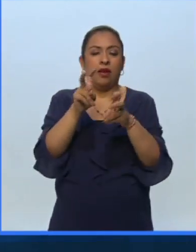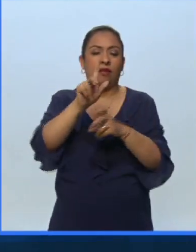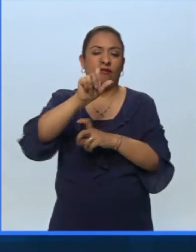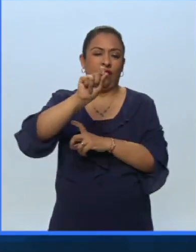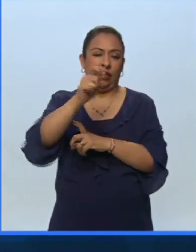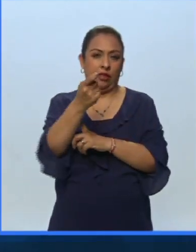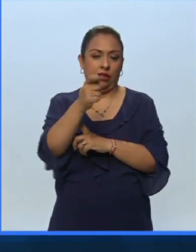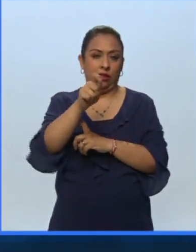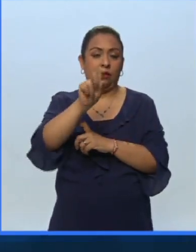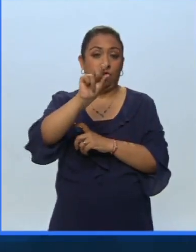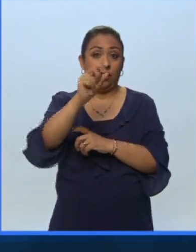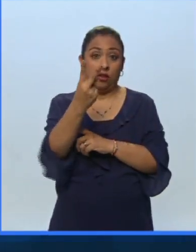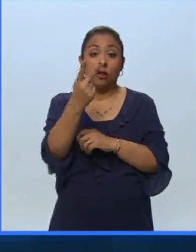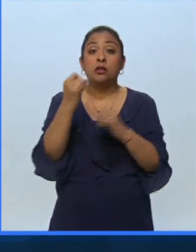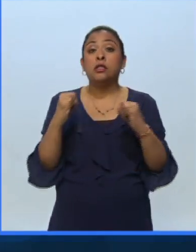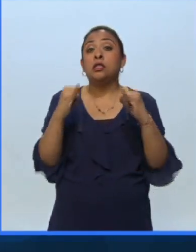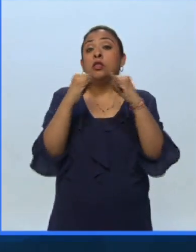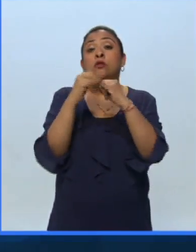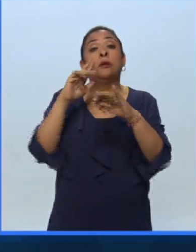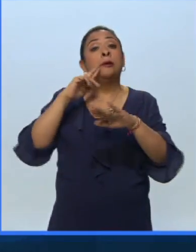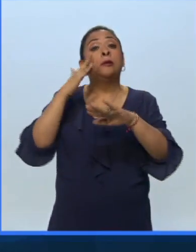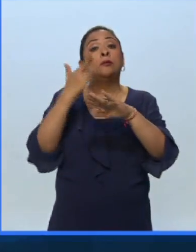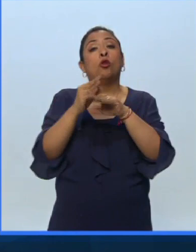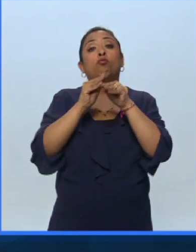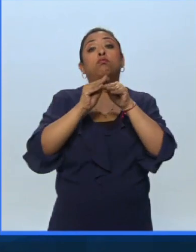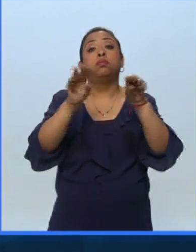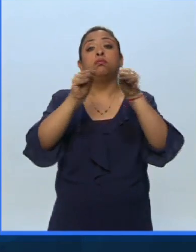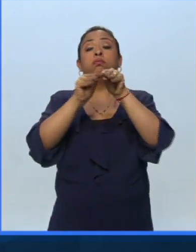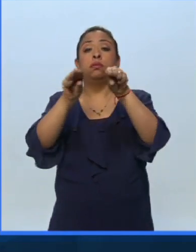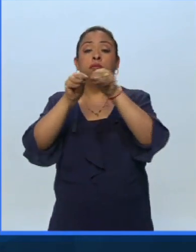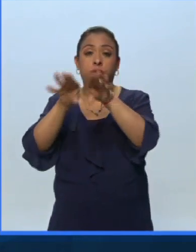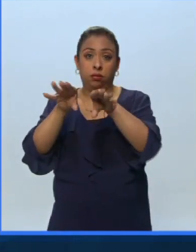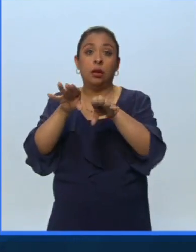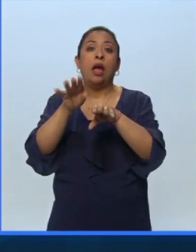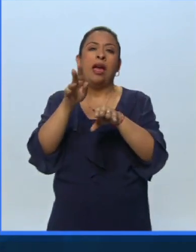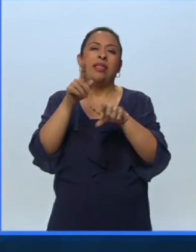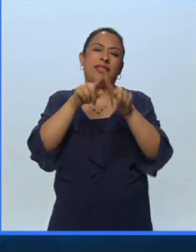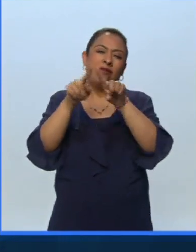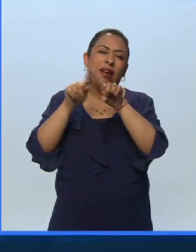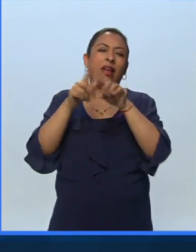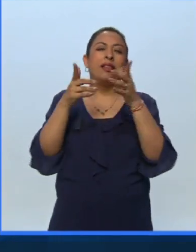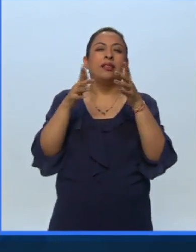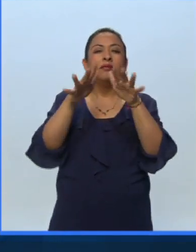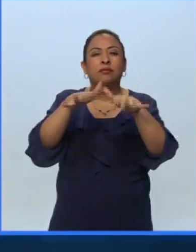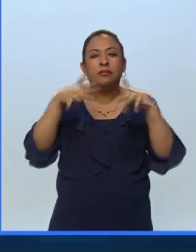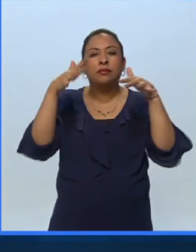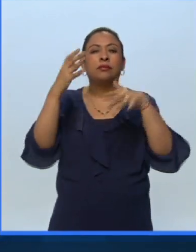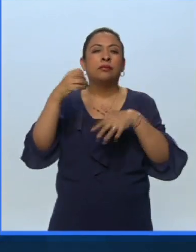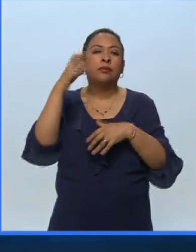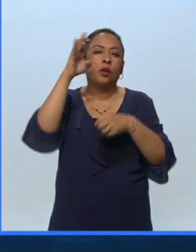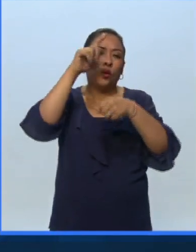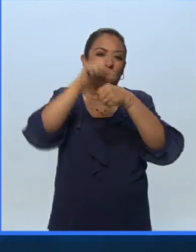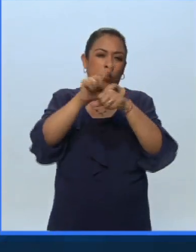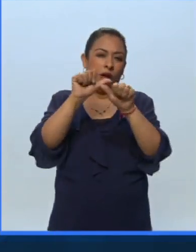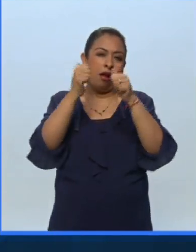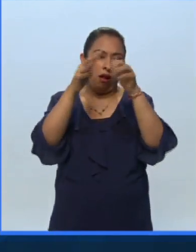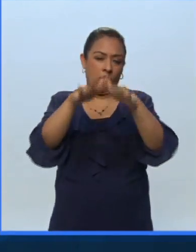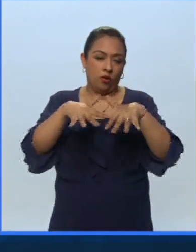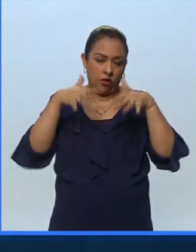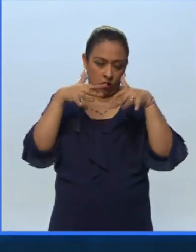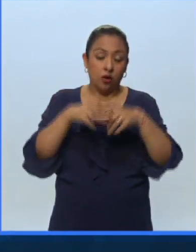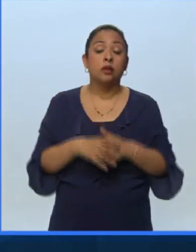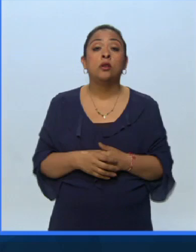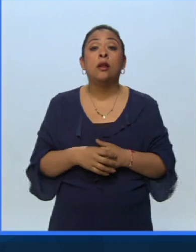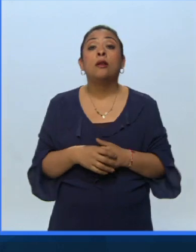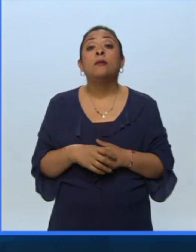que es una de las instituciones encargadas de la difusión de los espectáculos y las actividades culturales del Auditorio Nacional